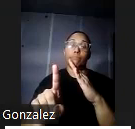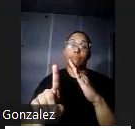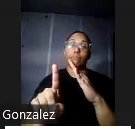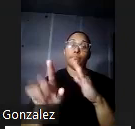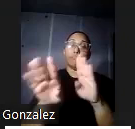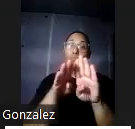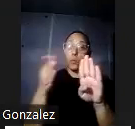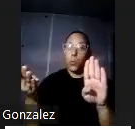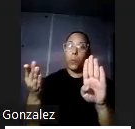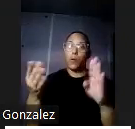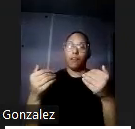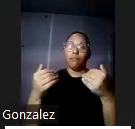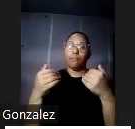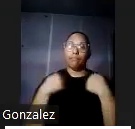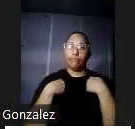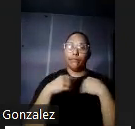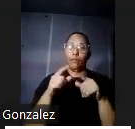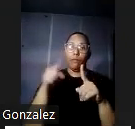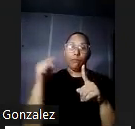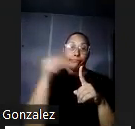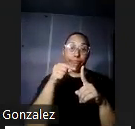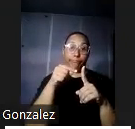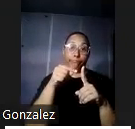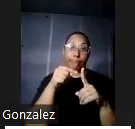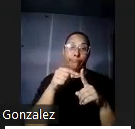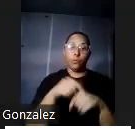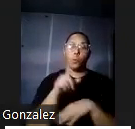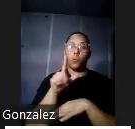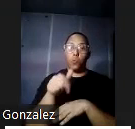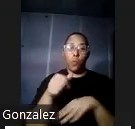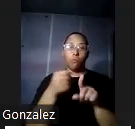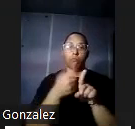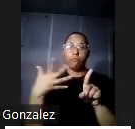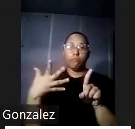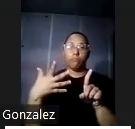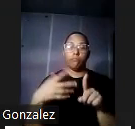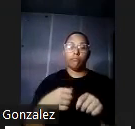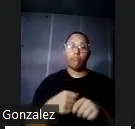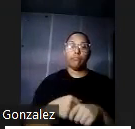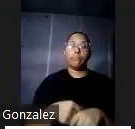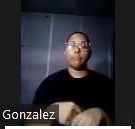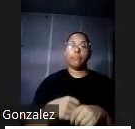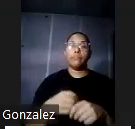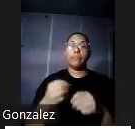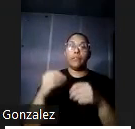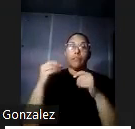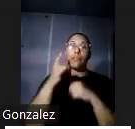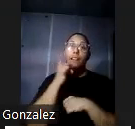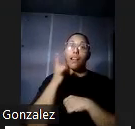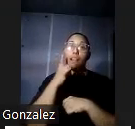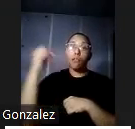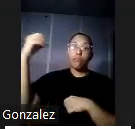ahí tenemos lo que es el medio punto que después lo voy a explicar más adelante lámparas lámparas originales